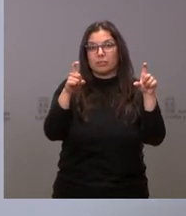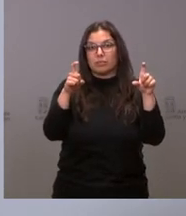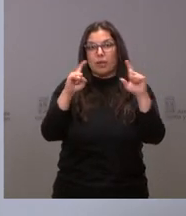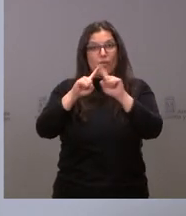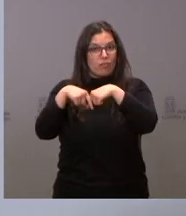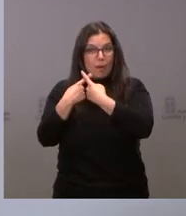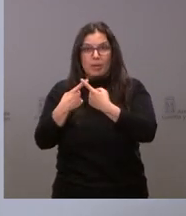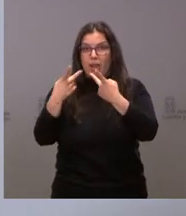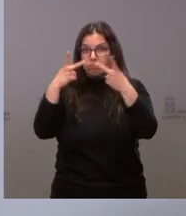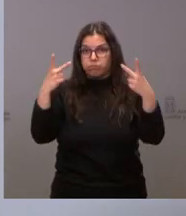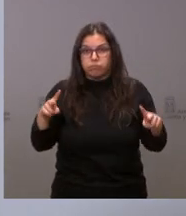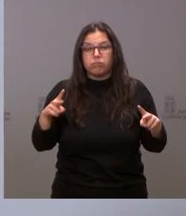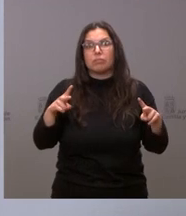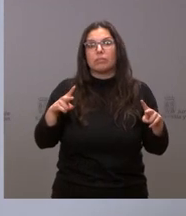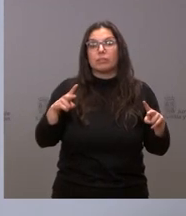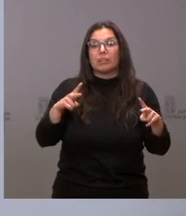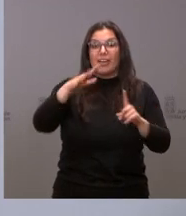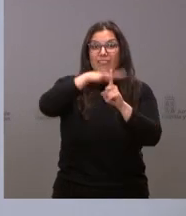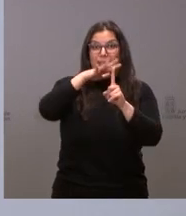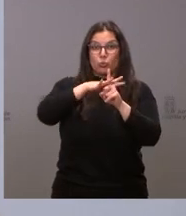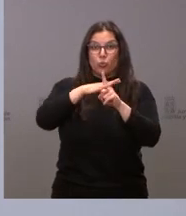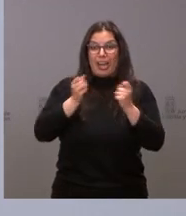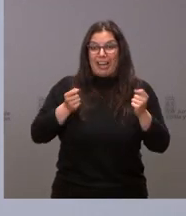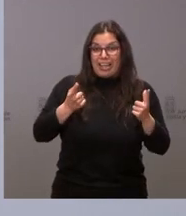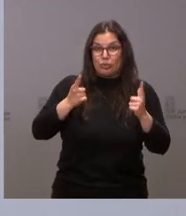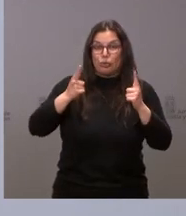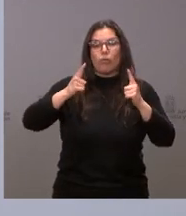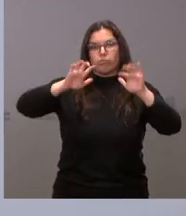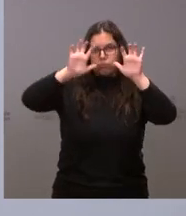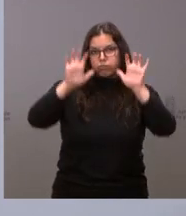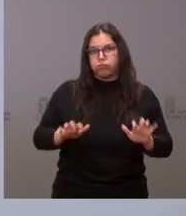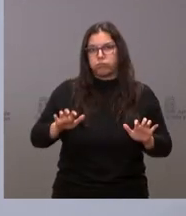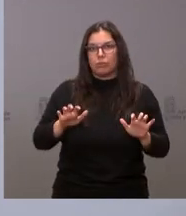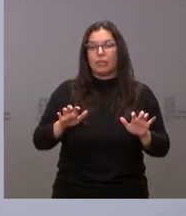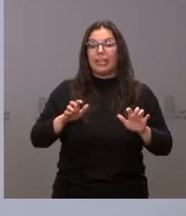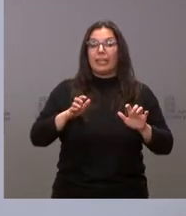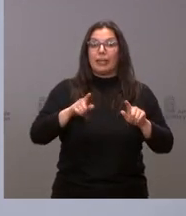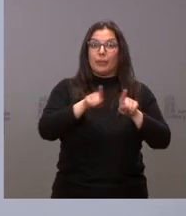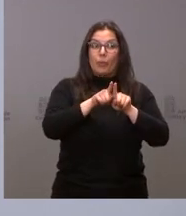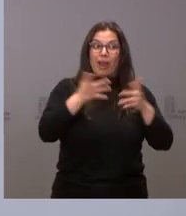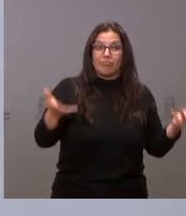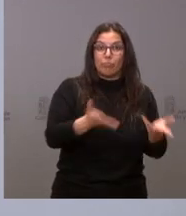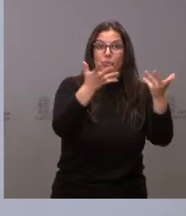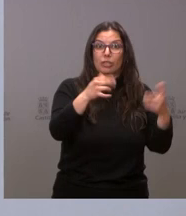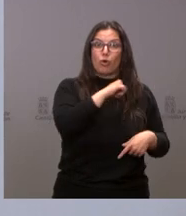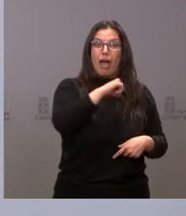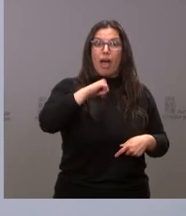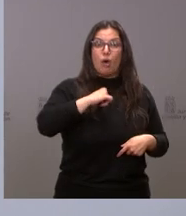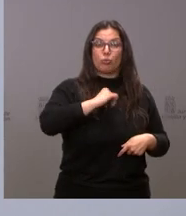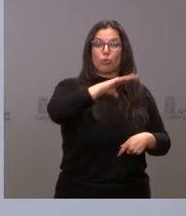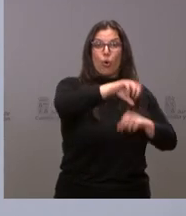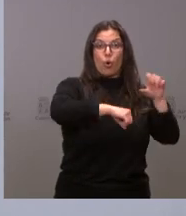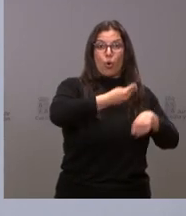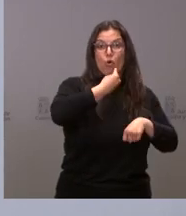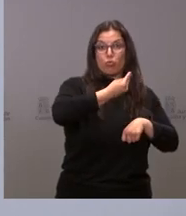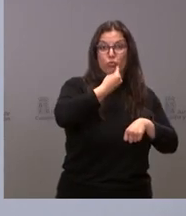familias reduzcan su factura energética, impulsando el autoconsumo, por un lado, y apostar, por otro lado, por